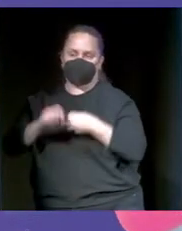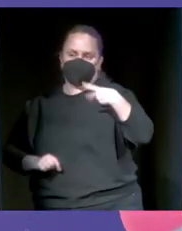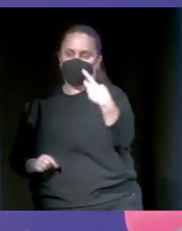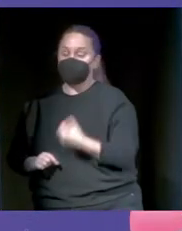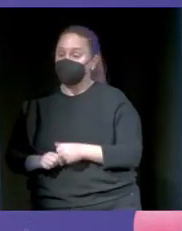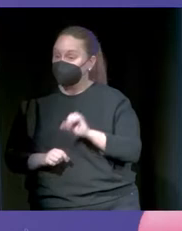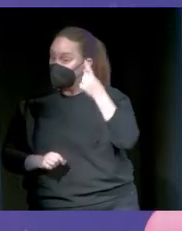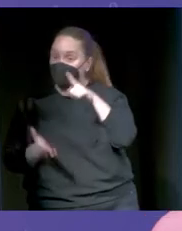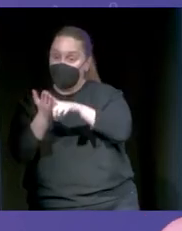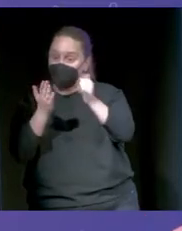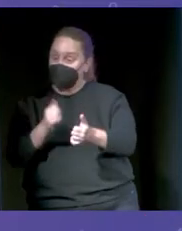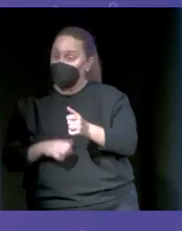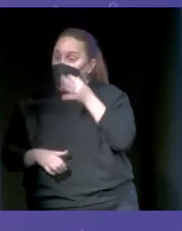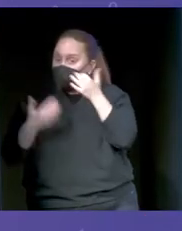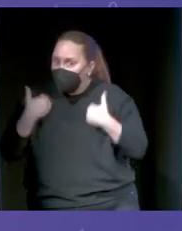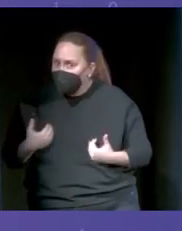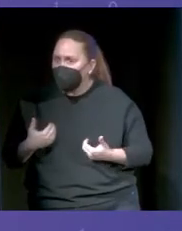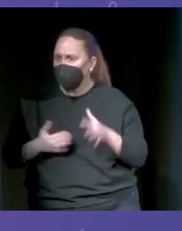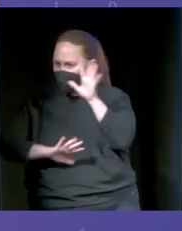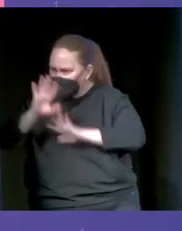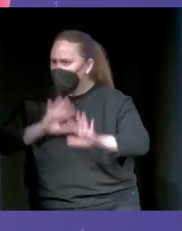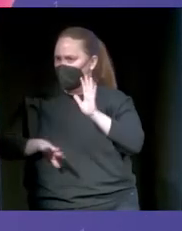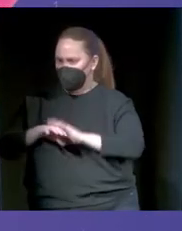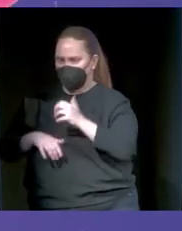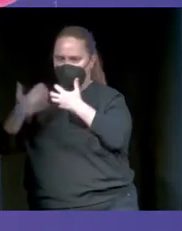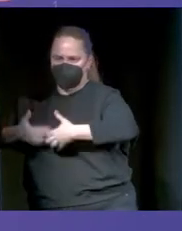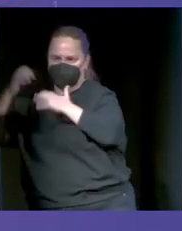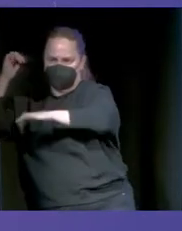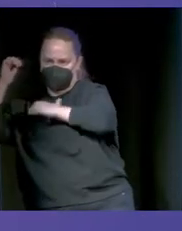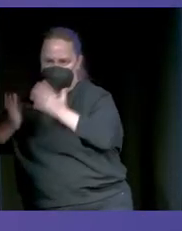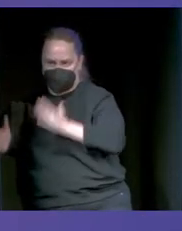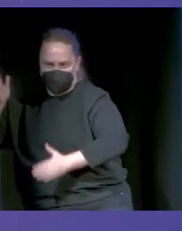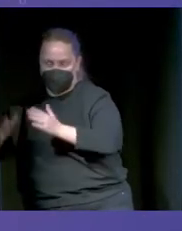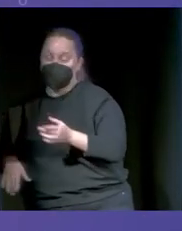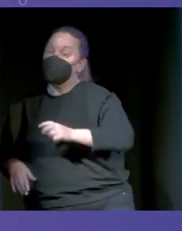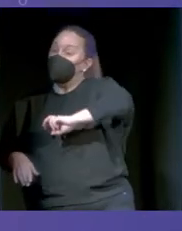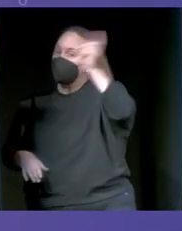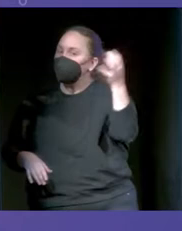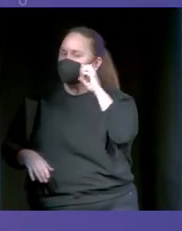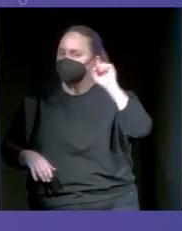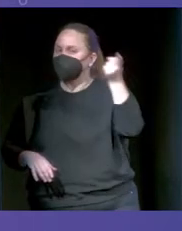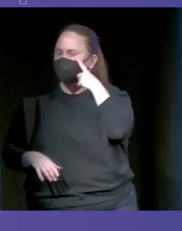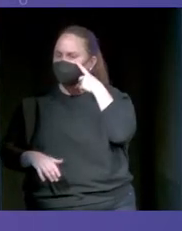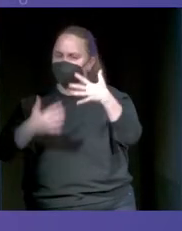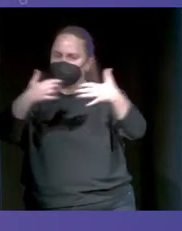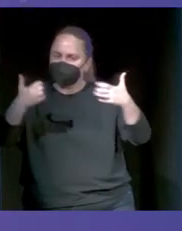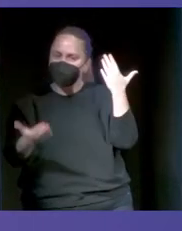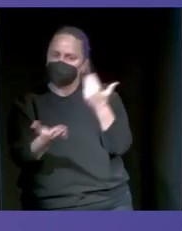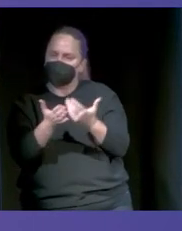el lenguaje humano, que es difícil, muy difícil para una máquina. Y dos, va a tener que saber detectar estructuras verificables.